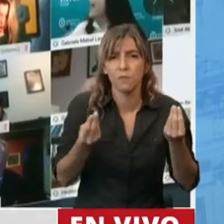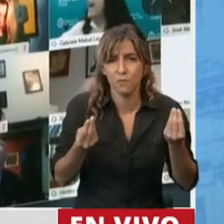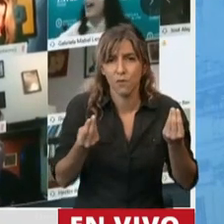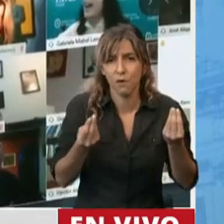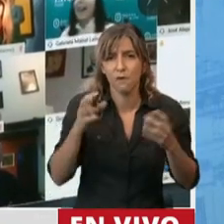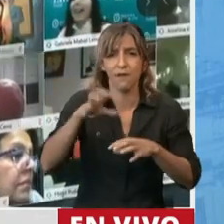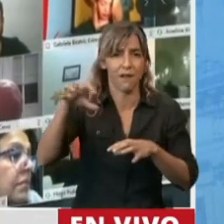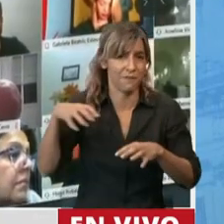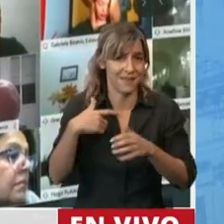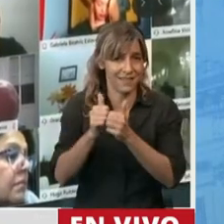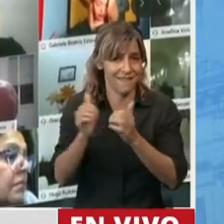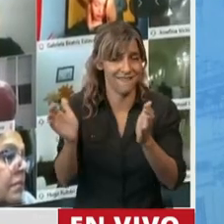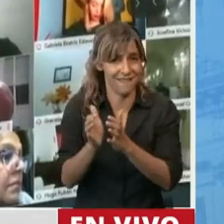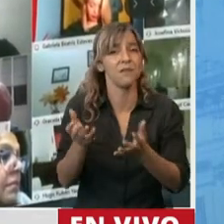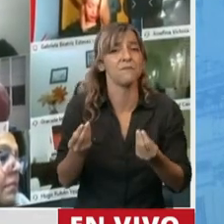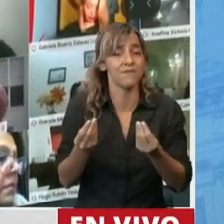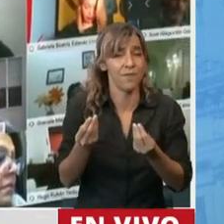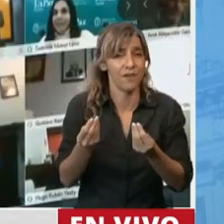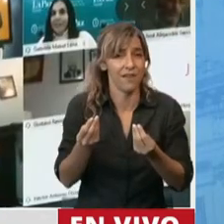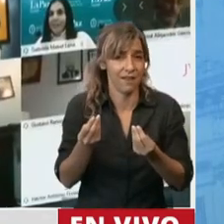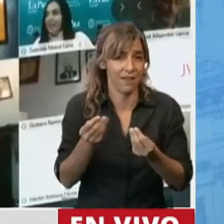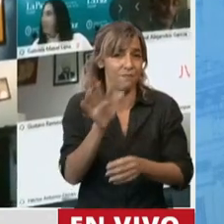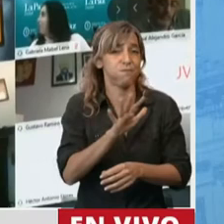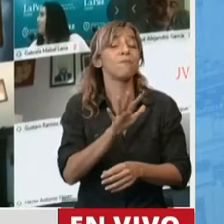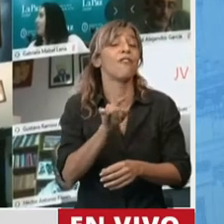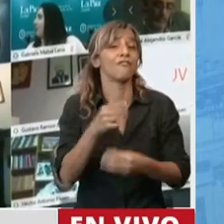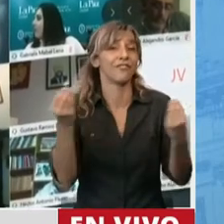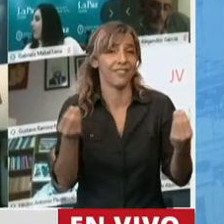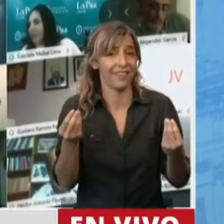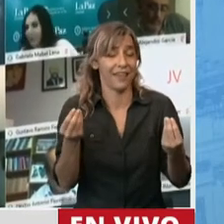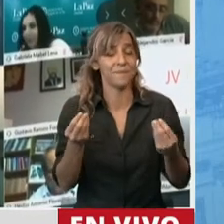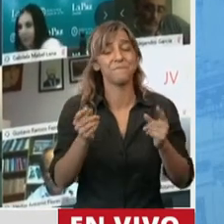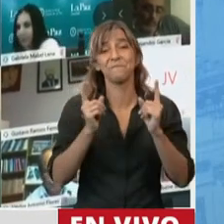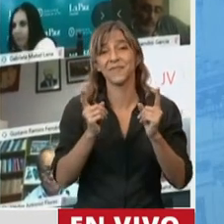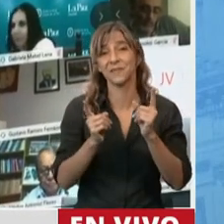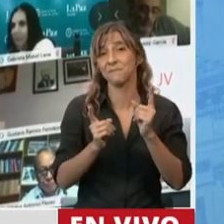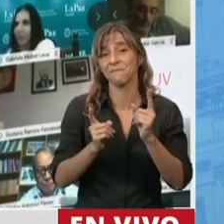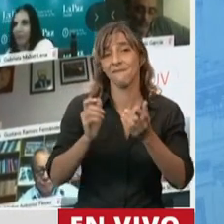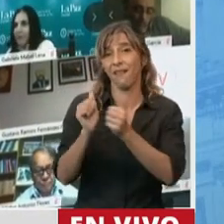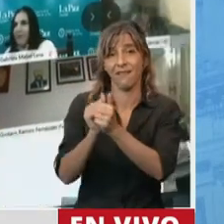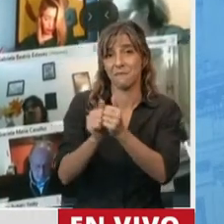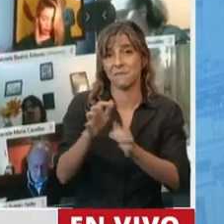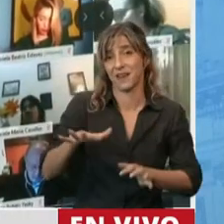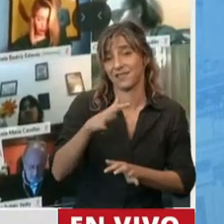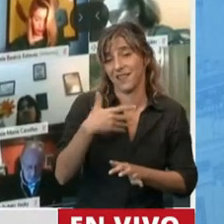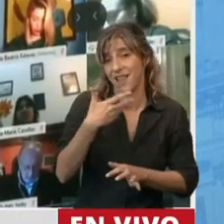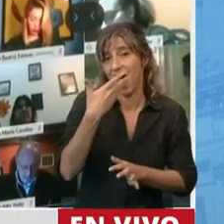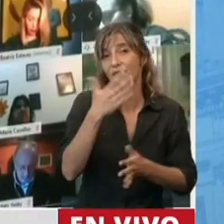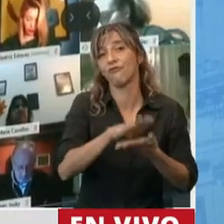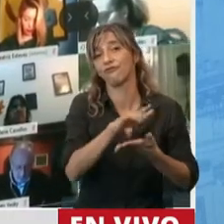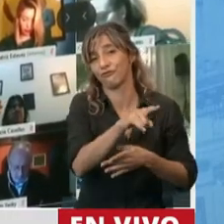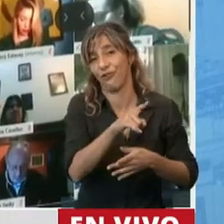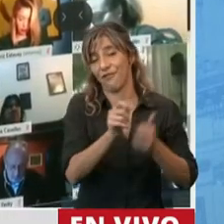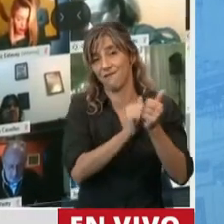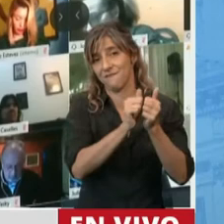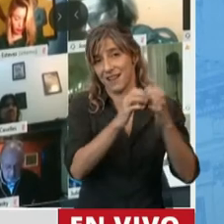el gato encerrado aquí tiene nombre y apellido. Esas empresas a las que les estoy hablando ahora y a los gerentes que están festejando